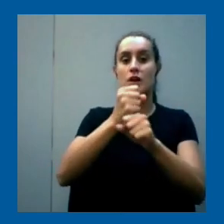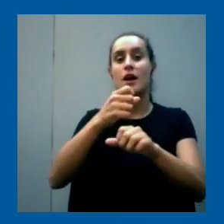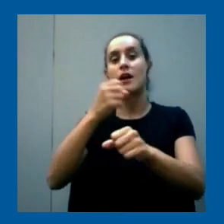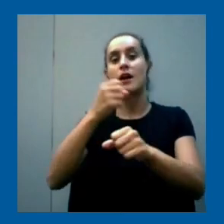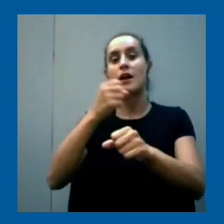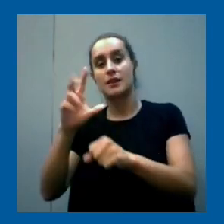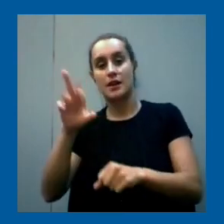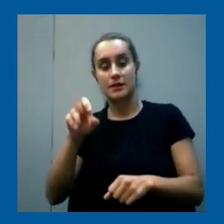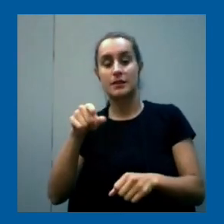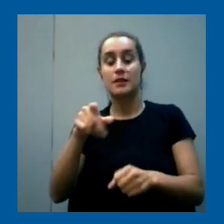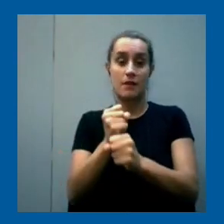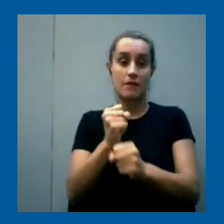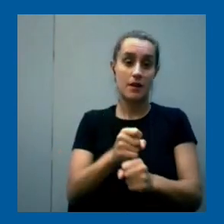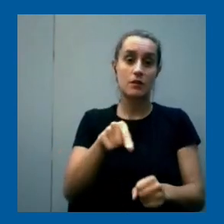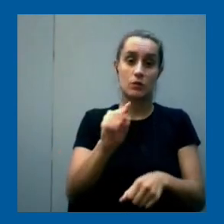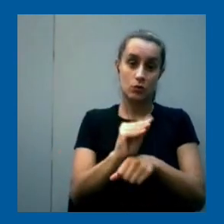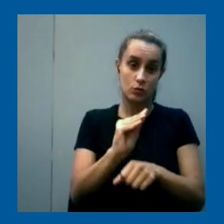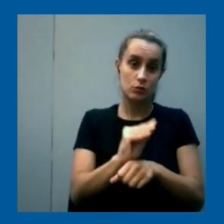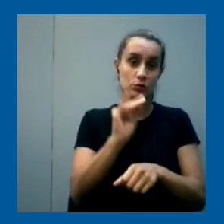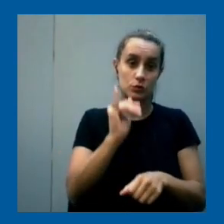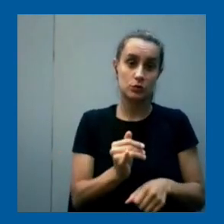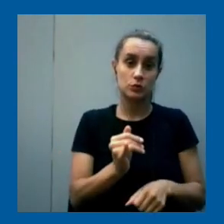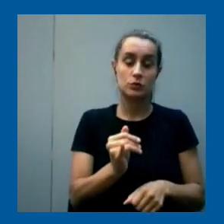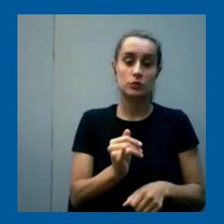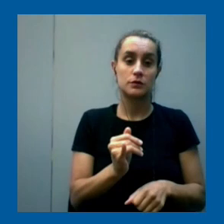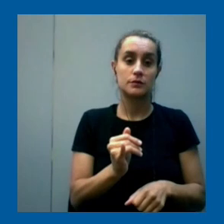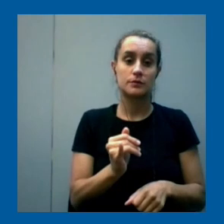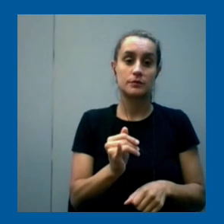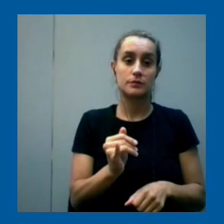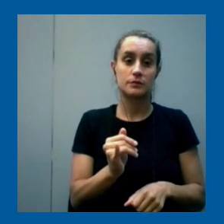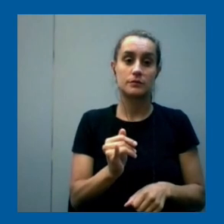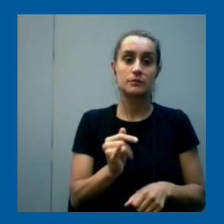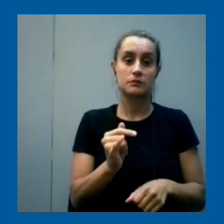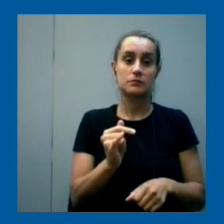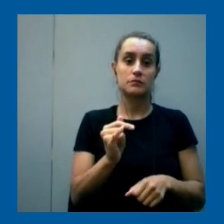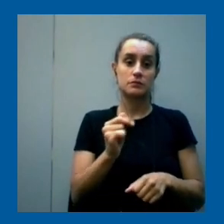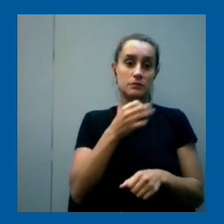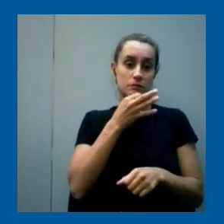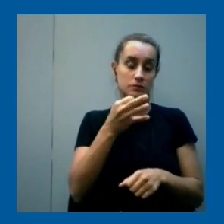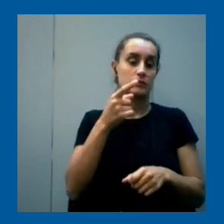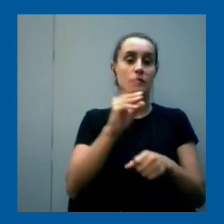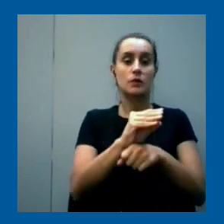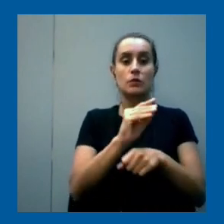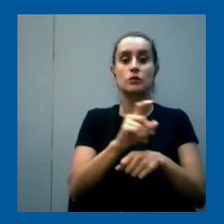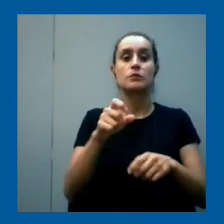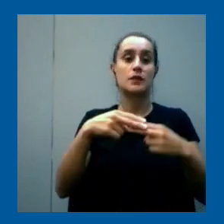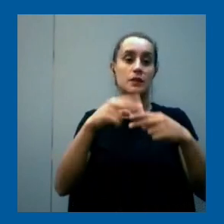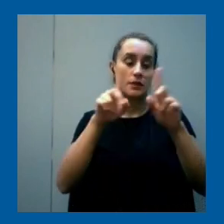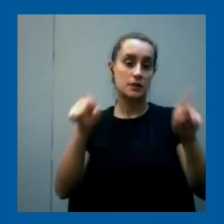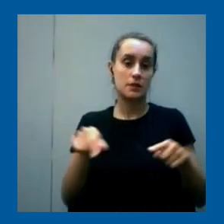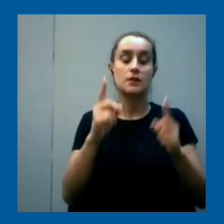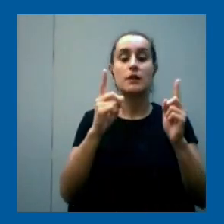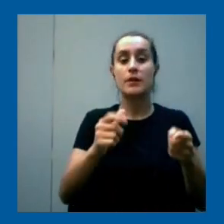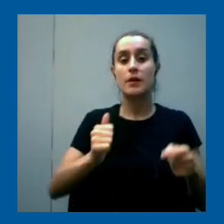este tipo de cursos de forma masiva con cursos en línea y vamos a aprovechar